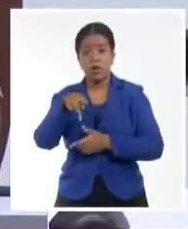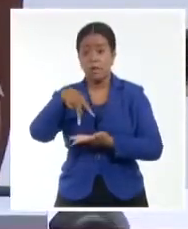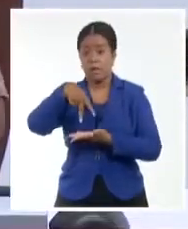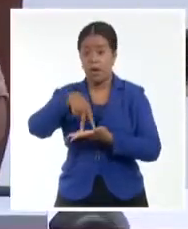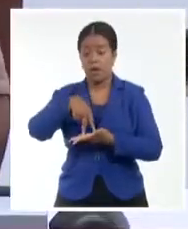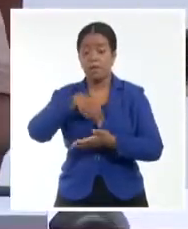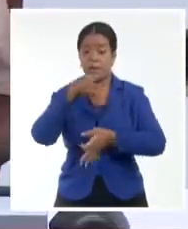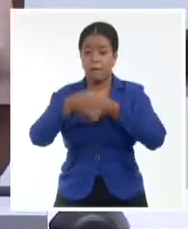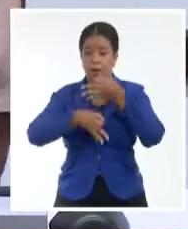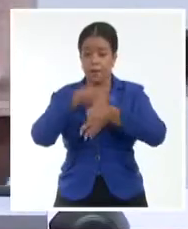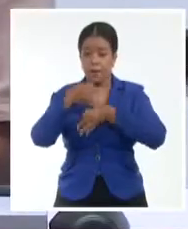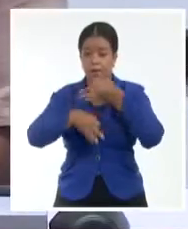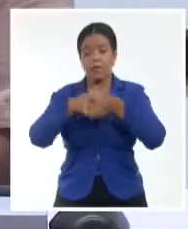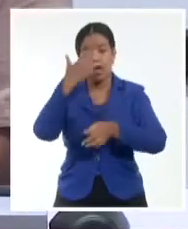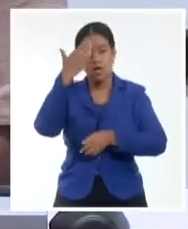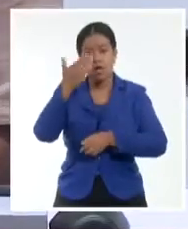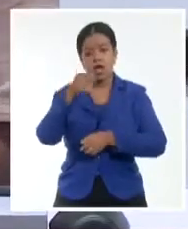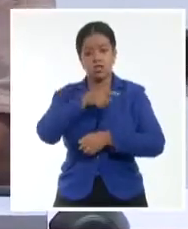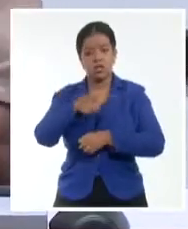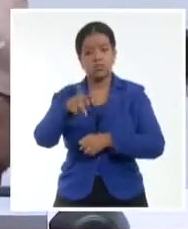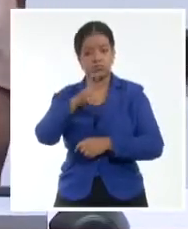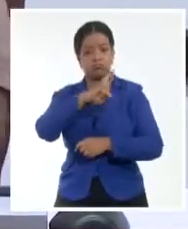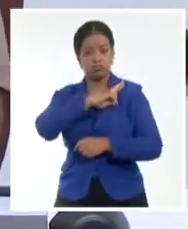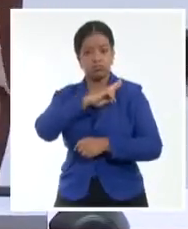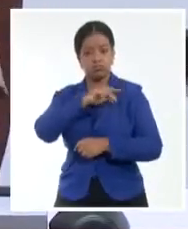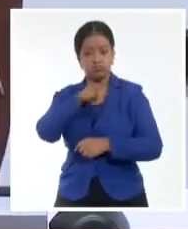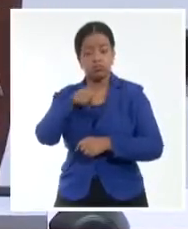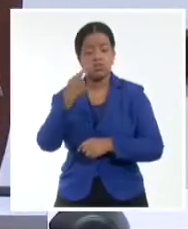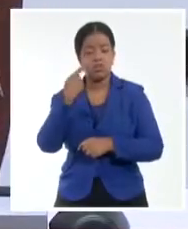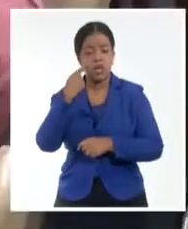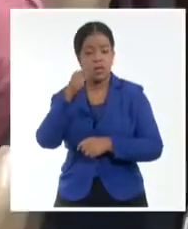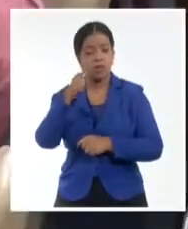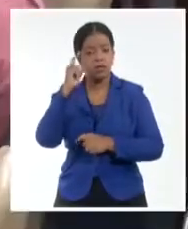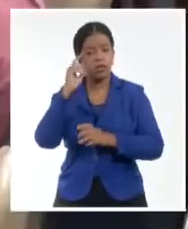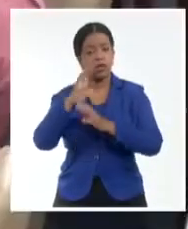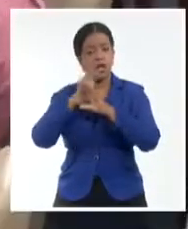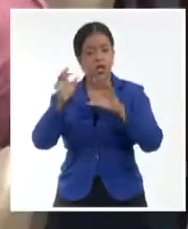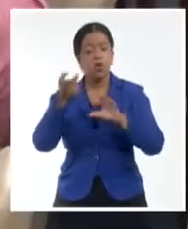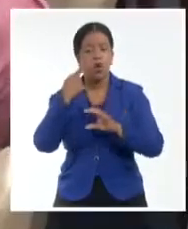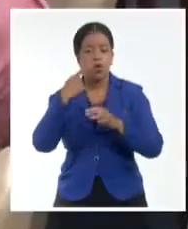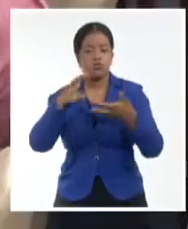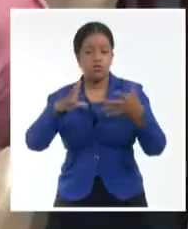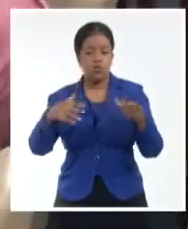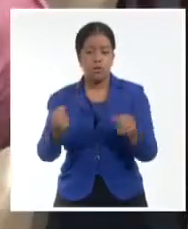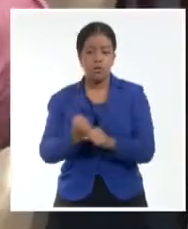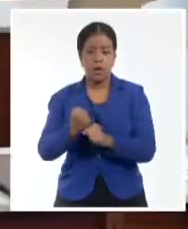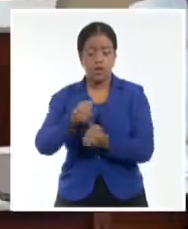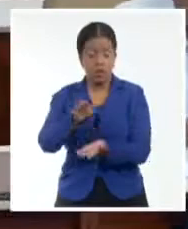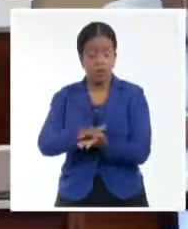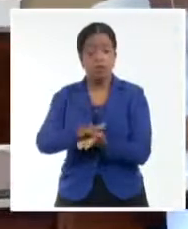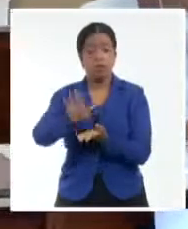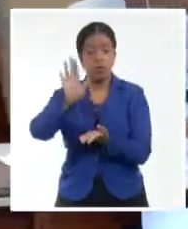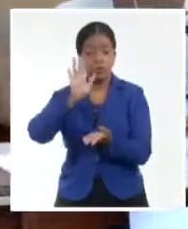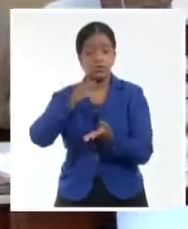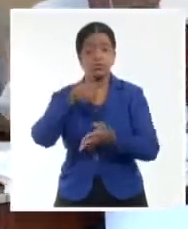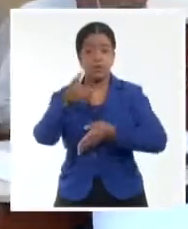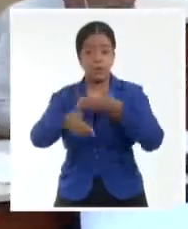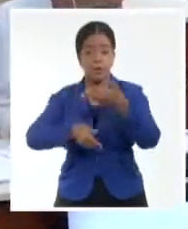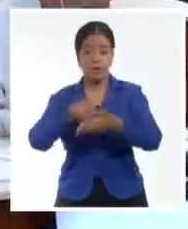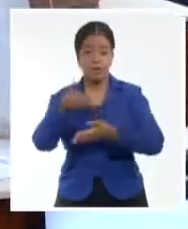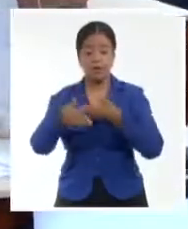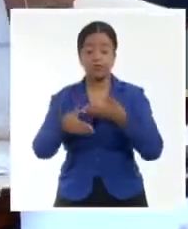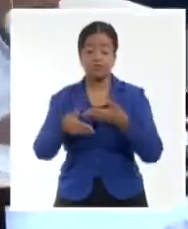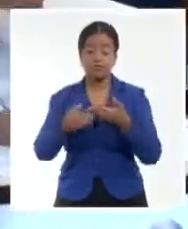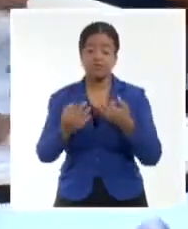desde un enfoque integral y objetivo que denotan conocimiento de los procesos y también mucho compromiso con la trascendencia que